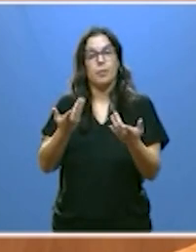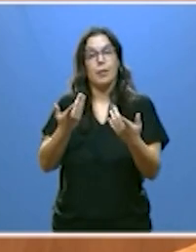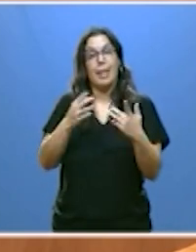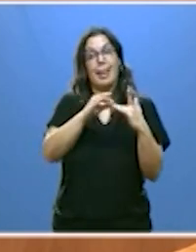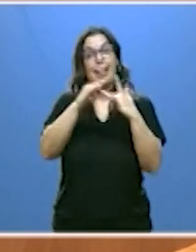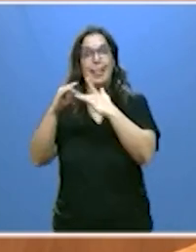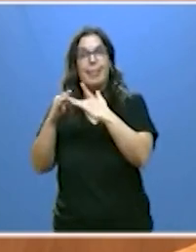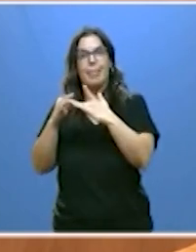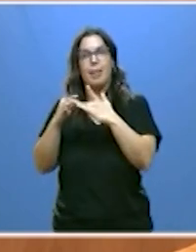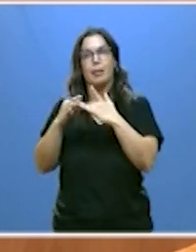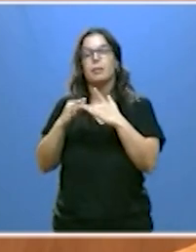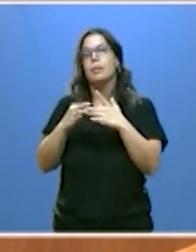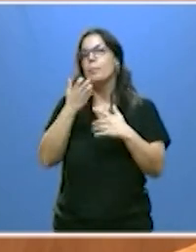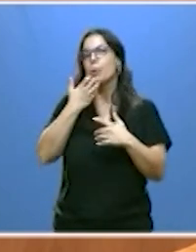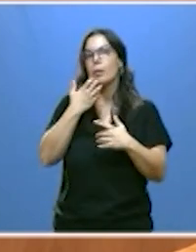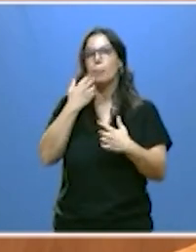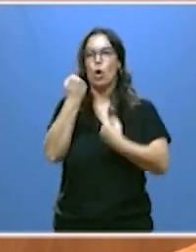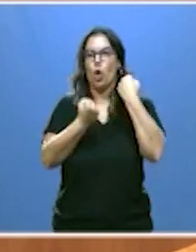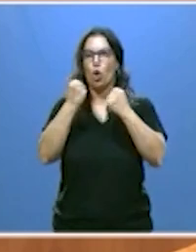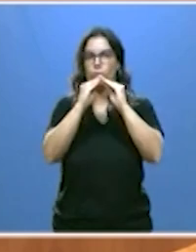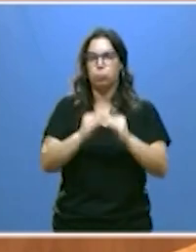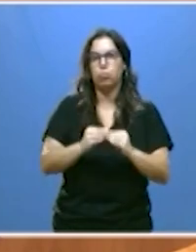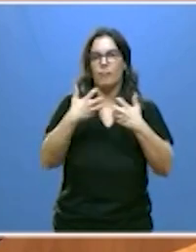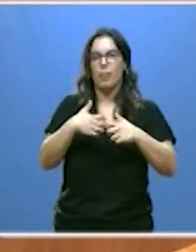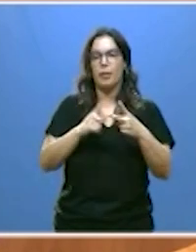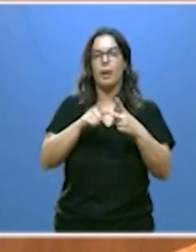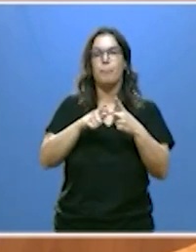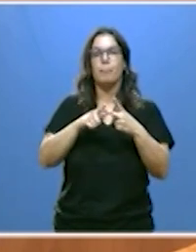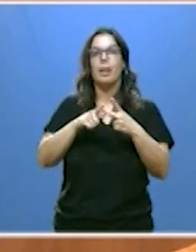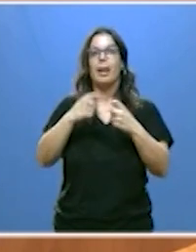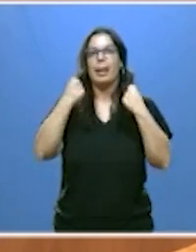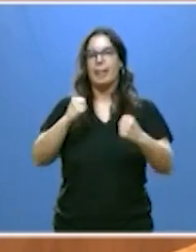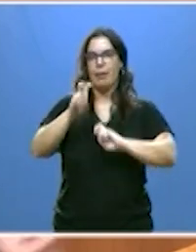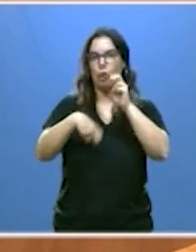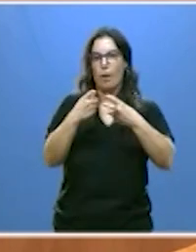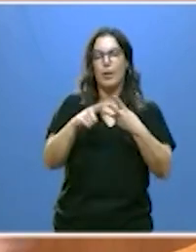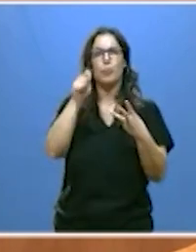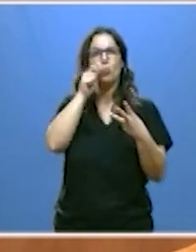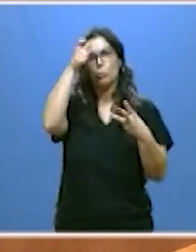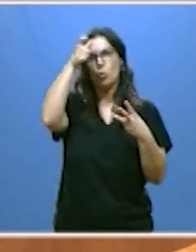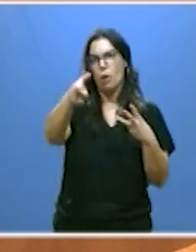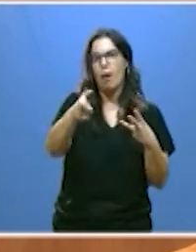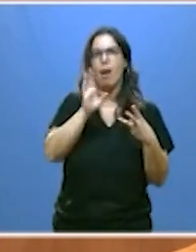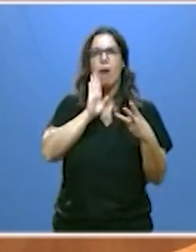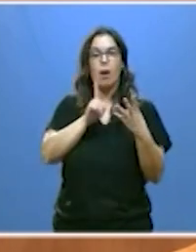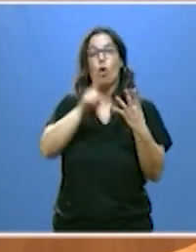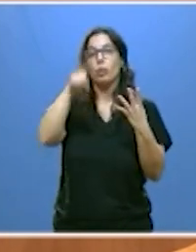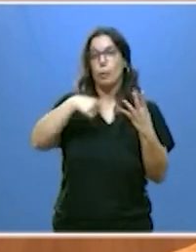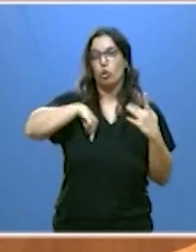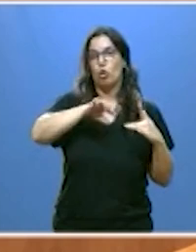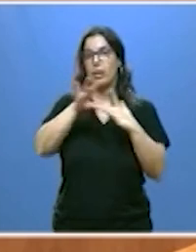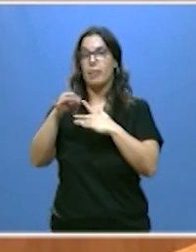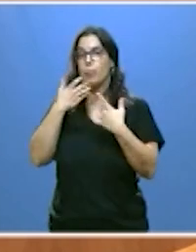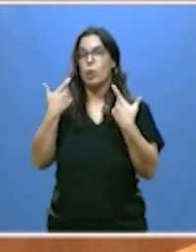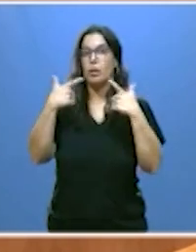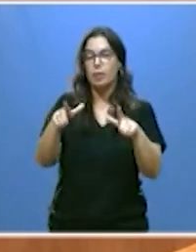liderazgo en la automoción, en las renovables, en turismo rural, como ya he mencionado, o en los puestos de cabeza que ocupamos en sectores